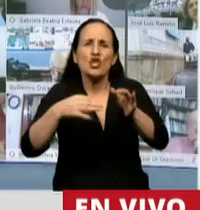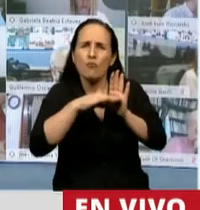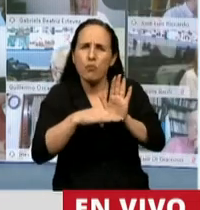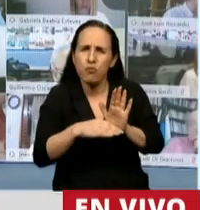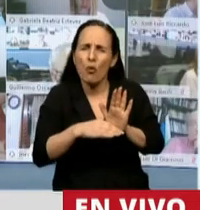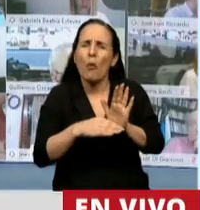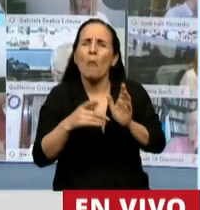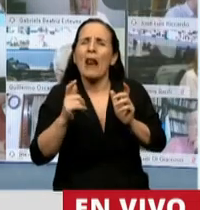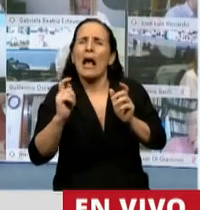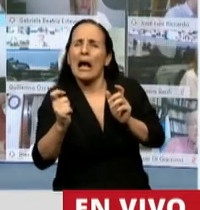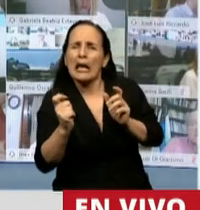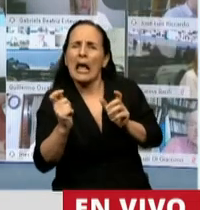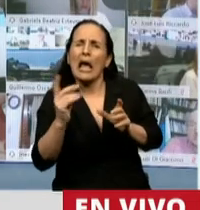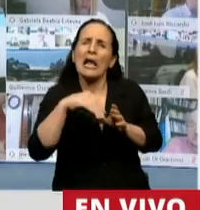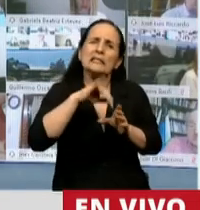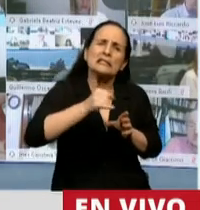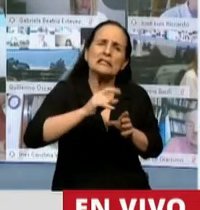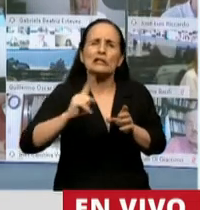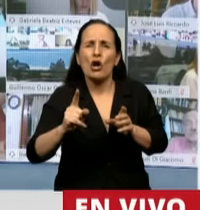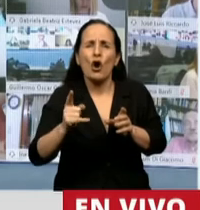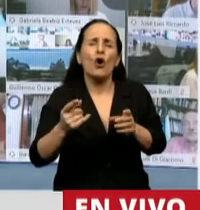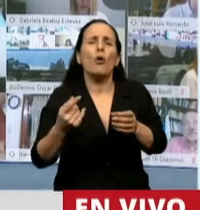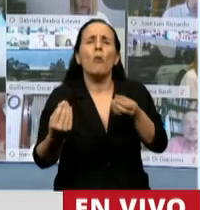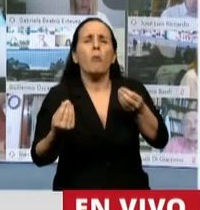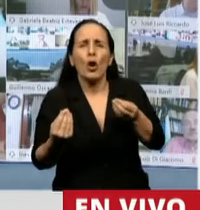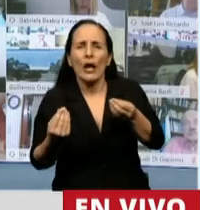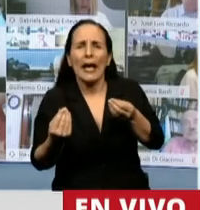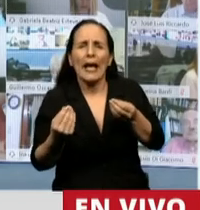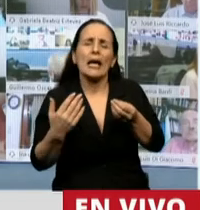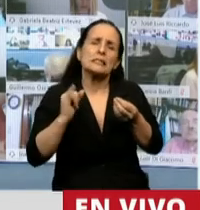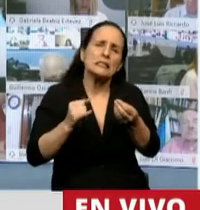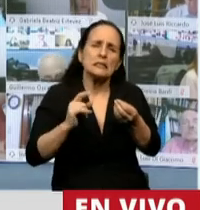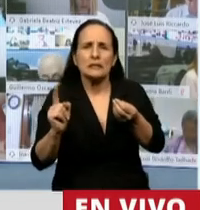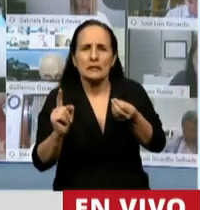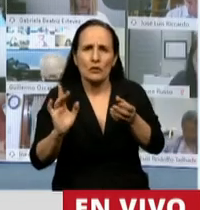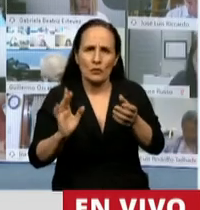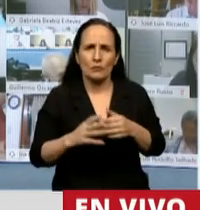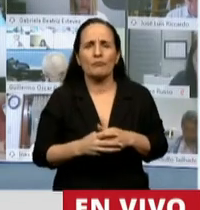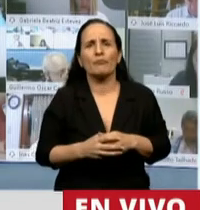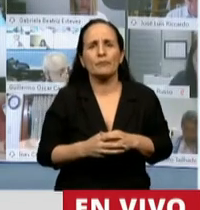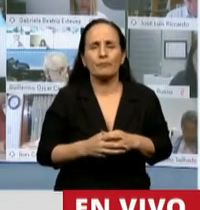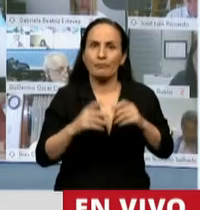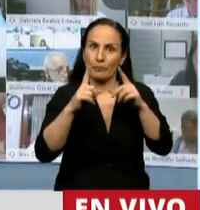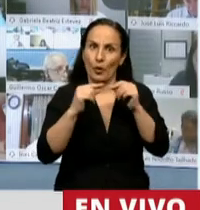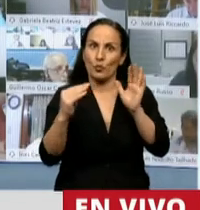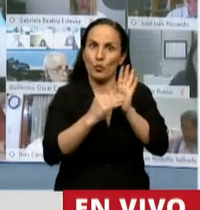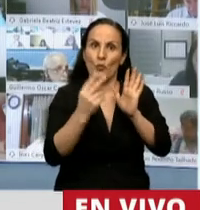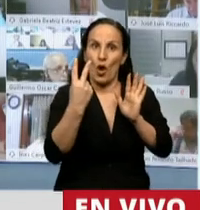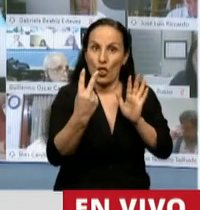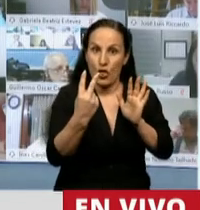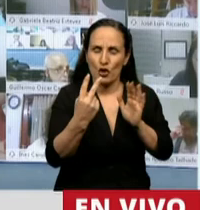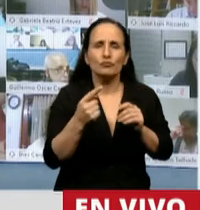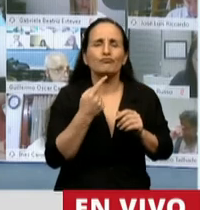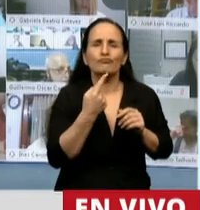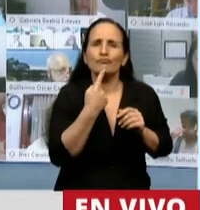quién están comprendidos y por qué cosas están comprendidos. En el artículo 2, cuando habla de